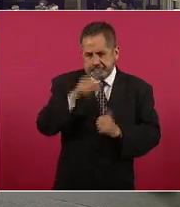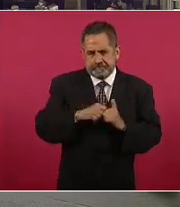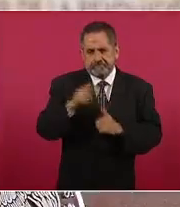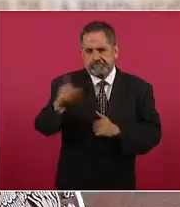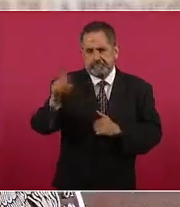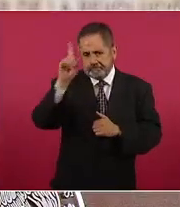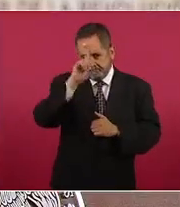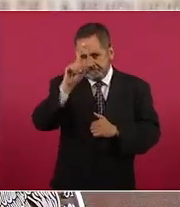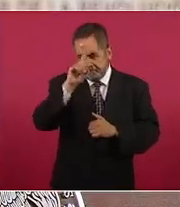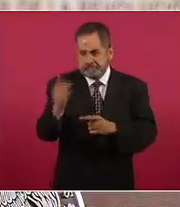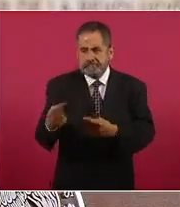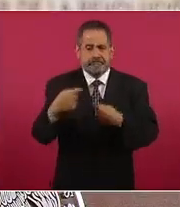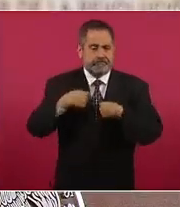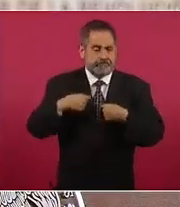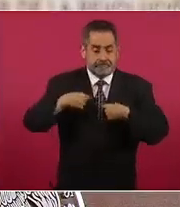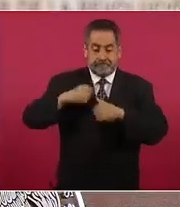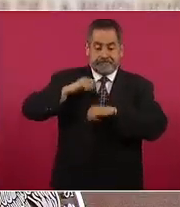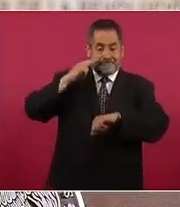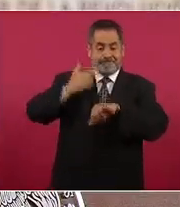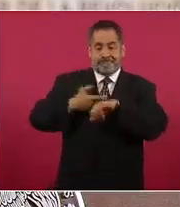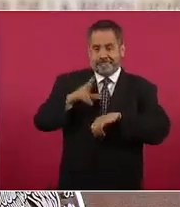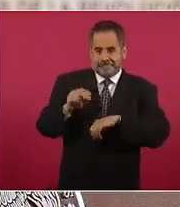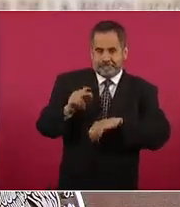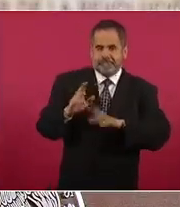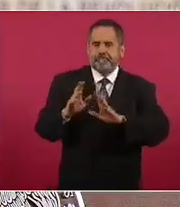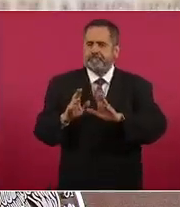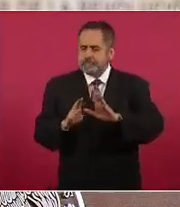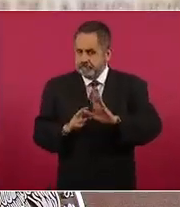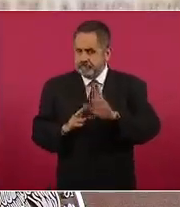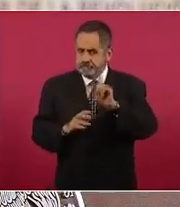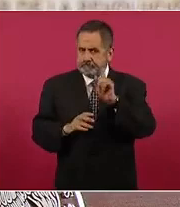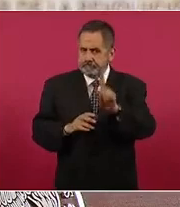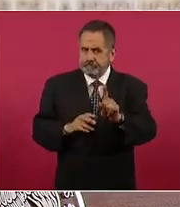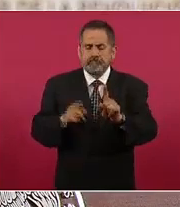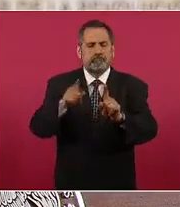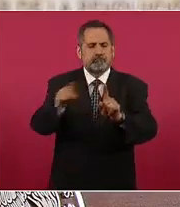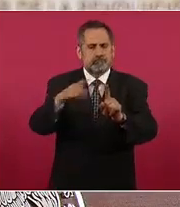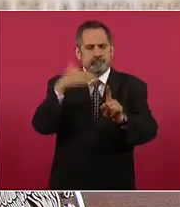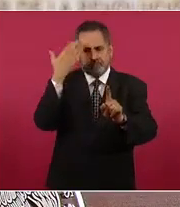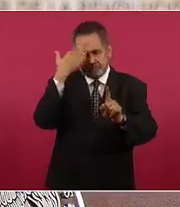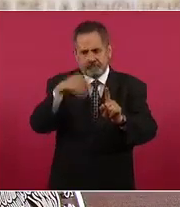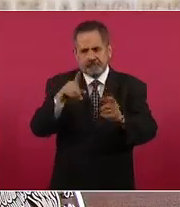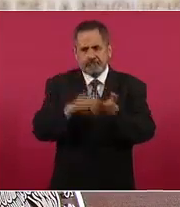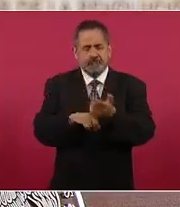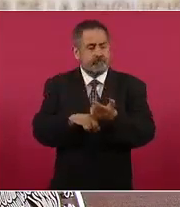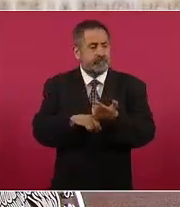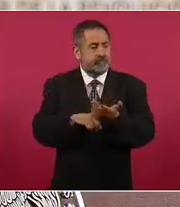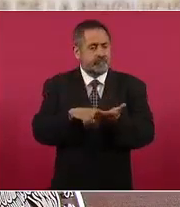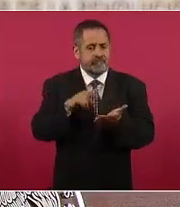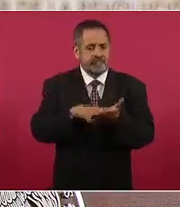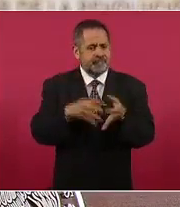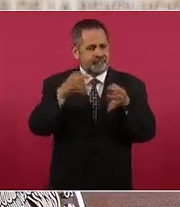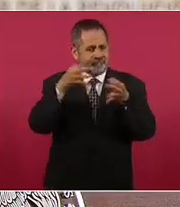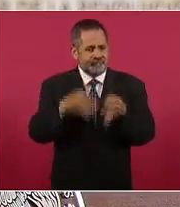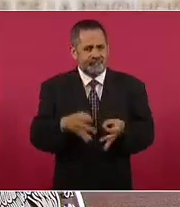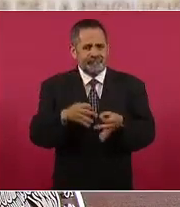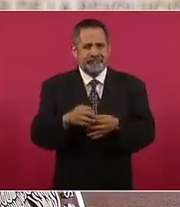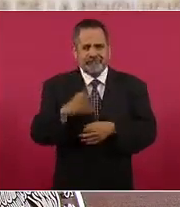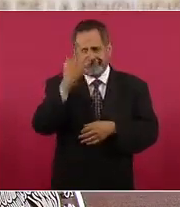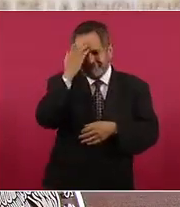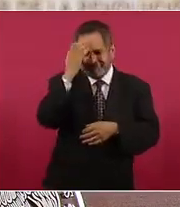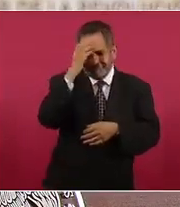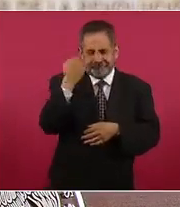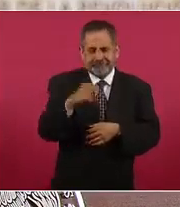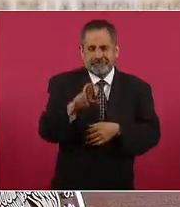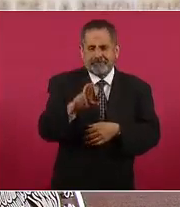sugiere, pero no me corresponde. Pero el reconocimiento, como ustedes saben, de validez oficial de estudios, el llamado REBOE